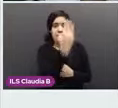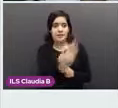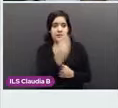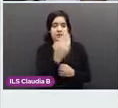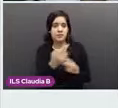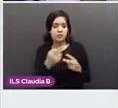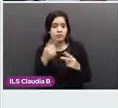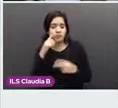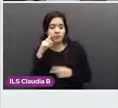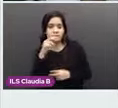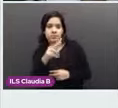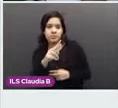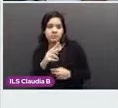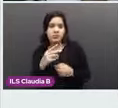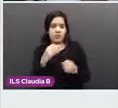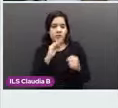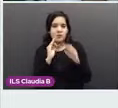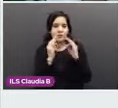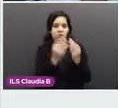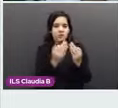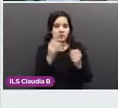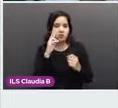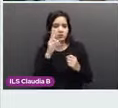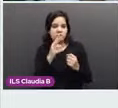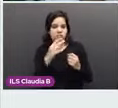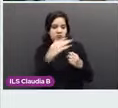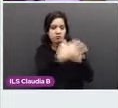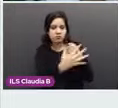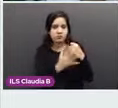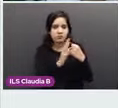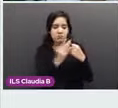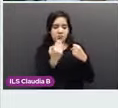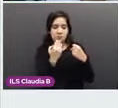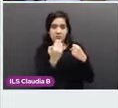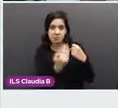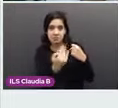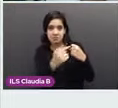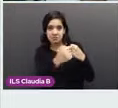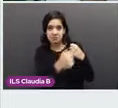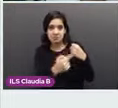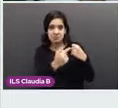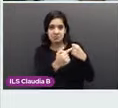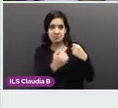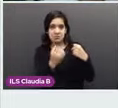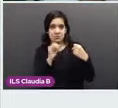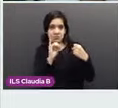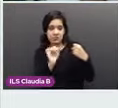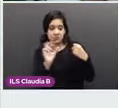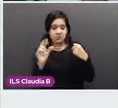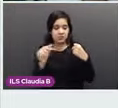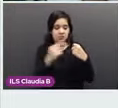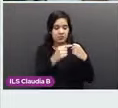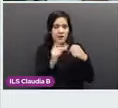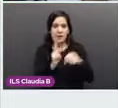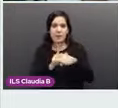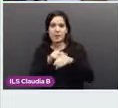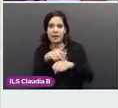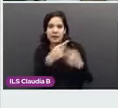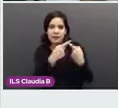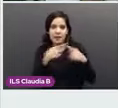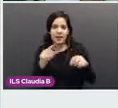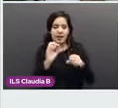haya cambios de retracción, de retracción, que esté creciendo más una mama, que se observen piel de naranja, ulceraciones.